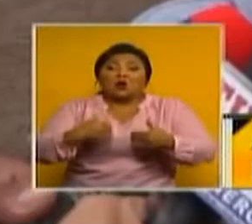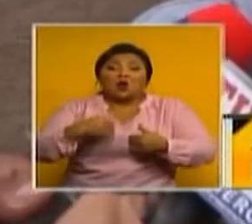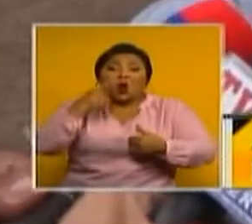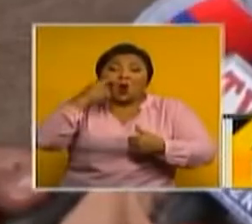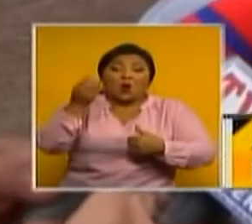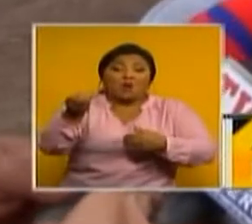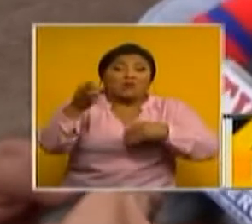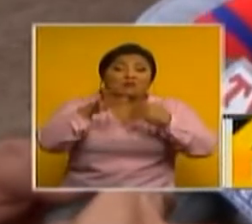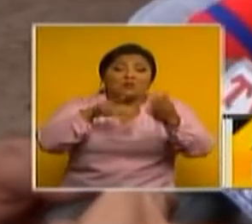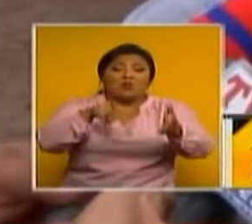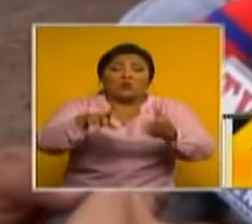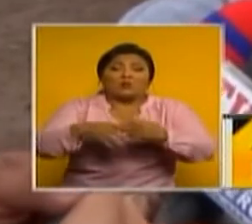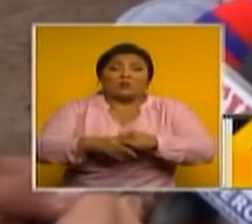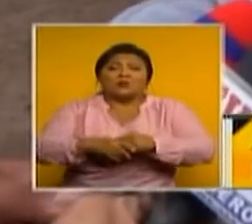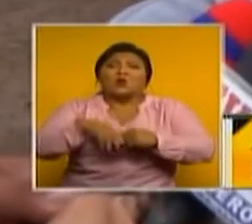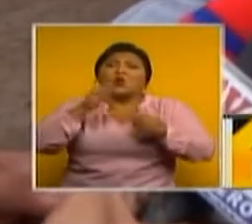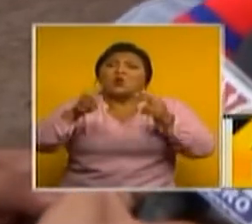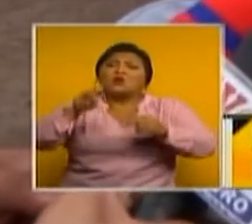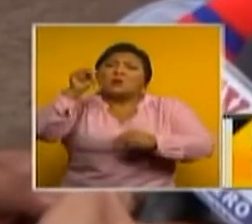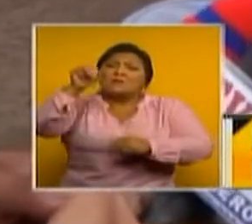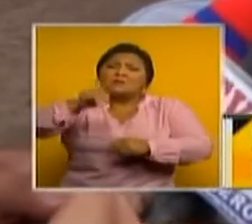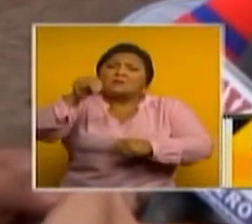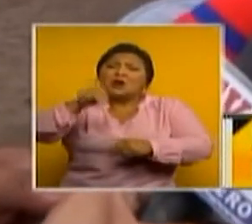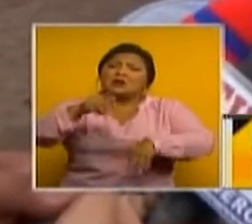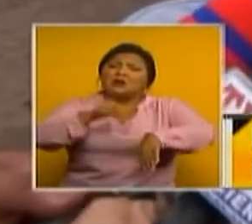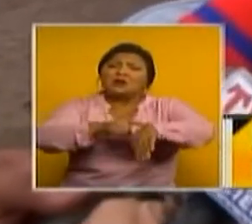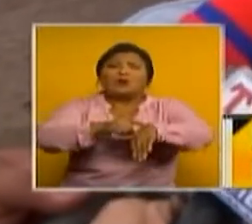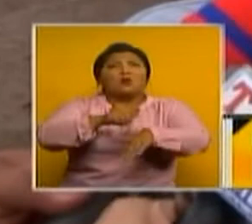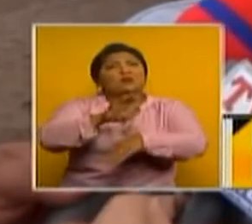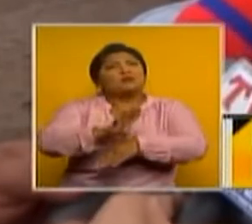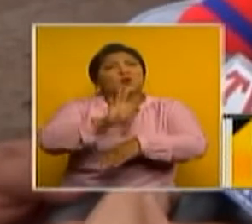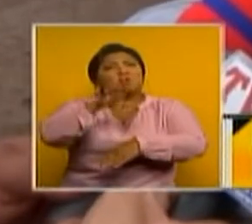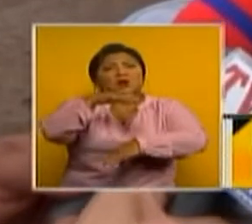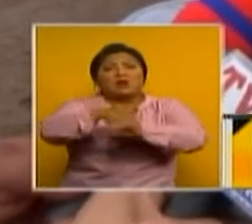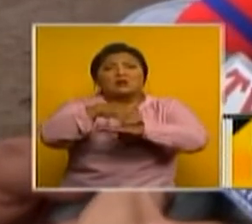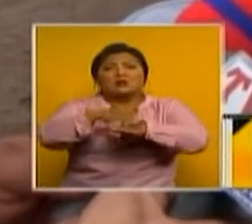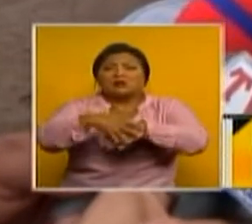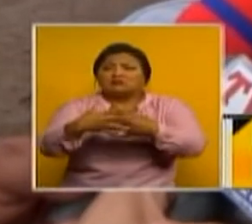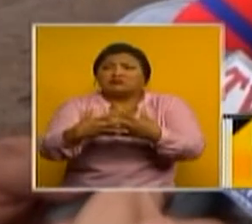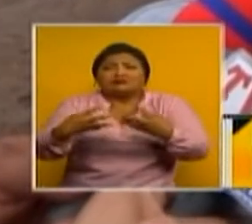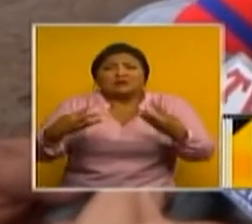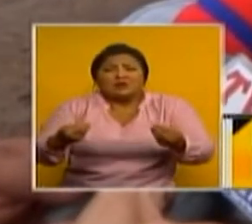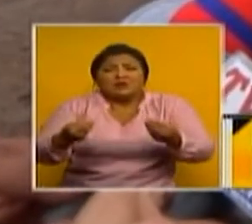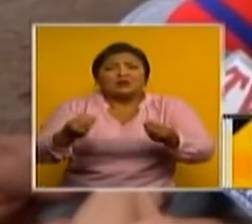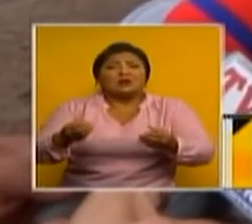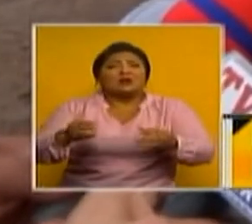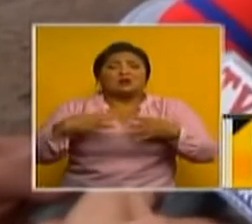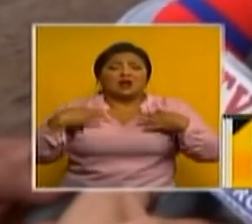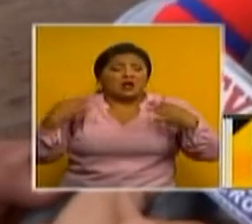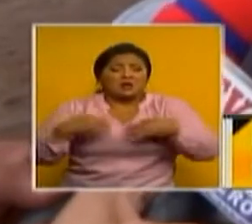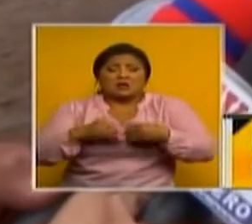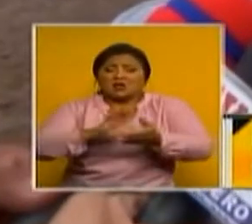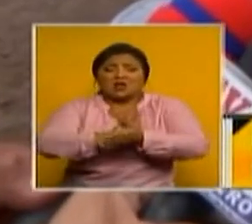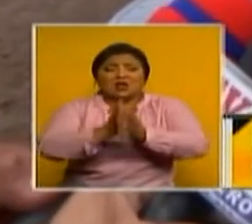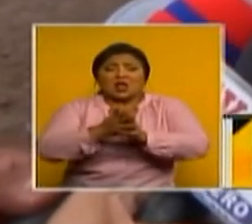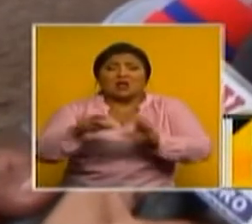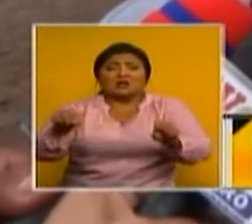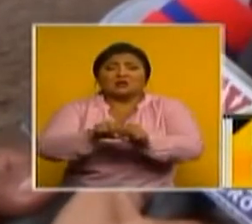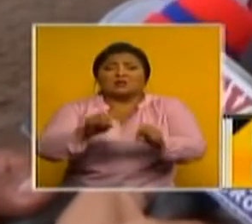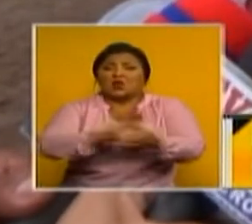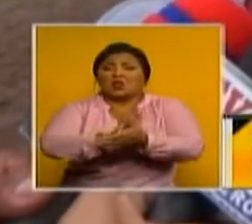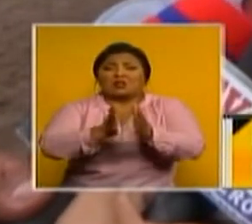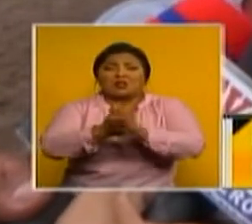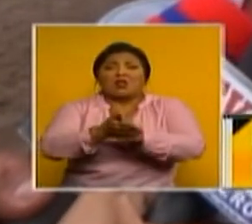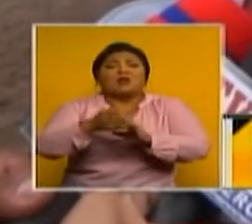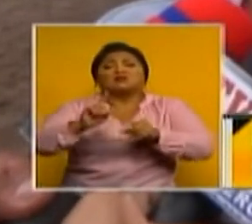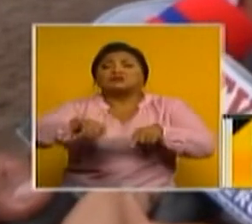vida. Desde el día martes, como a las cuatro de la tarde, se nos desapareció sin camisas, sin zapatos, se